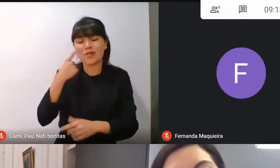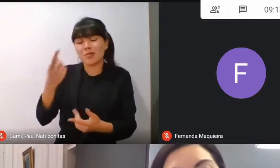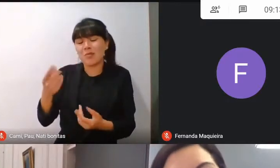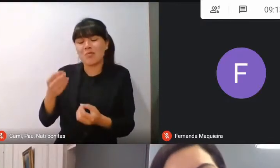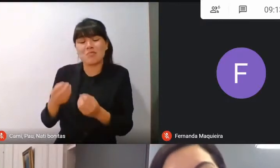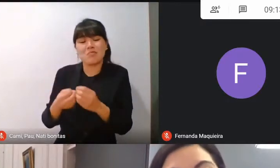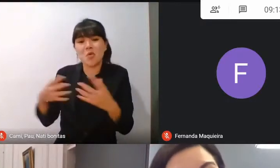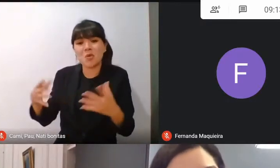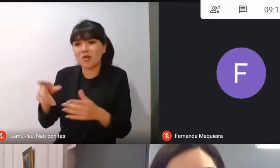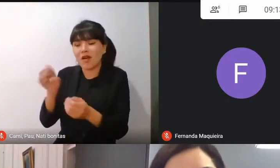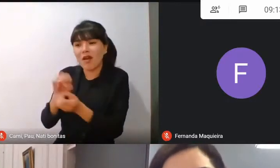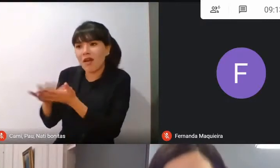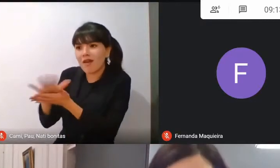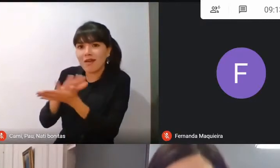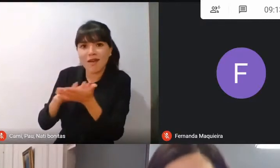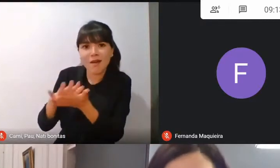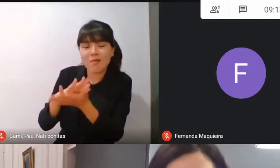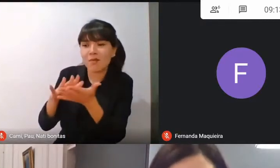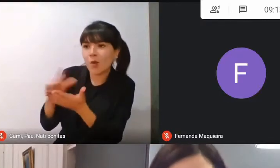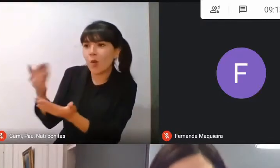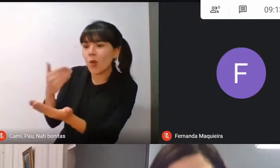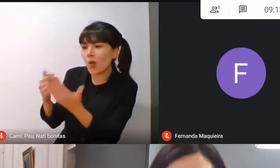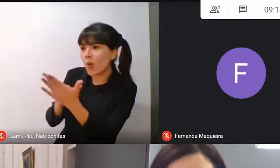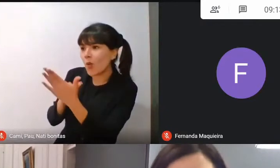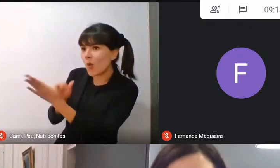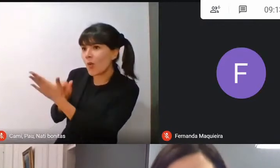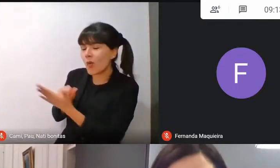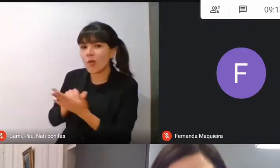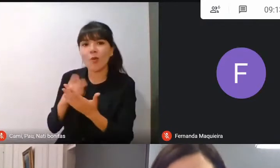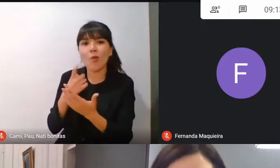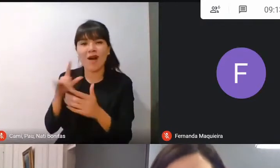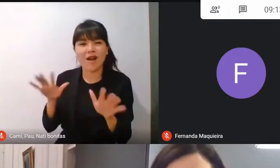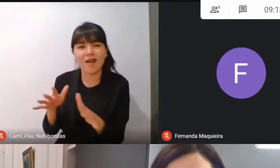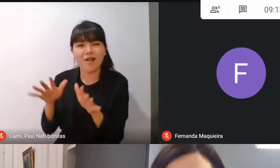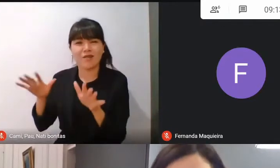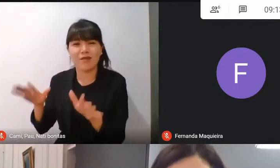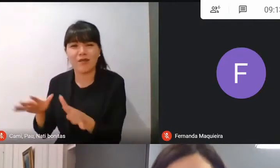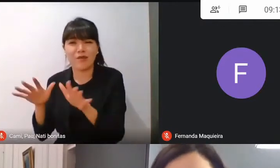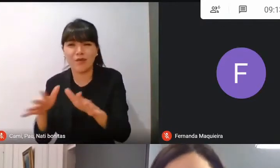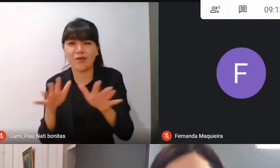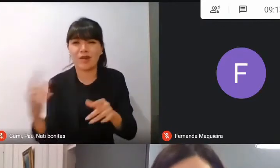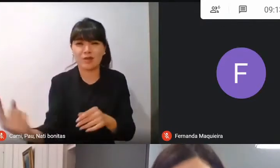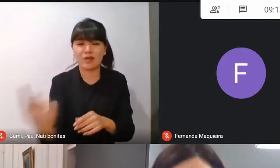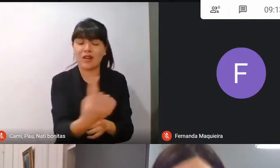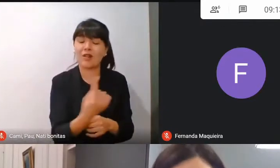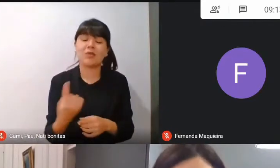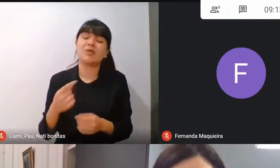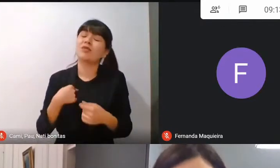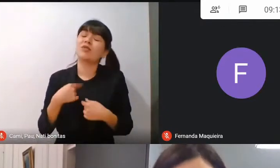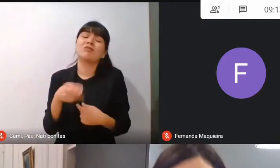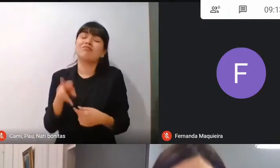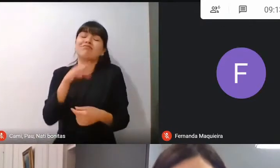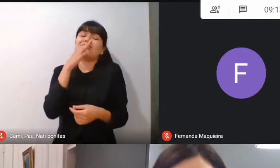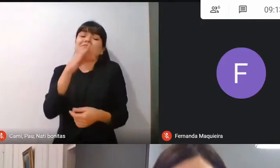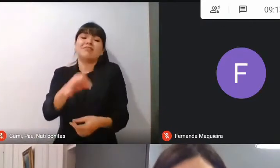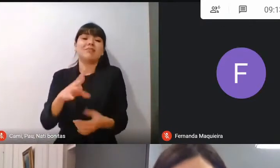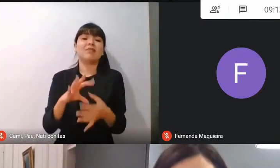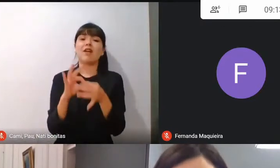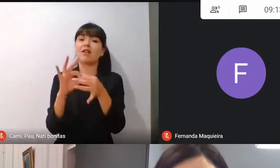estudiantes que hablan de los esfuerzos que han hecho, así que quisiera solo reiterar el agradecimiento y